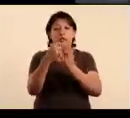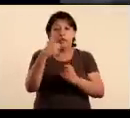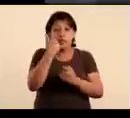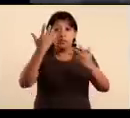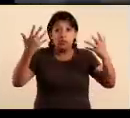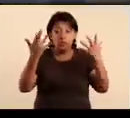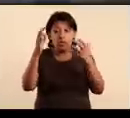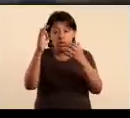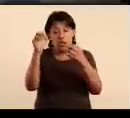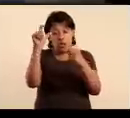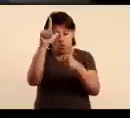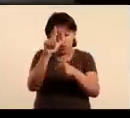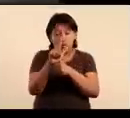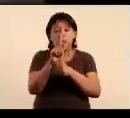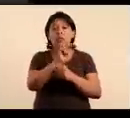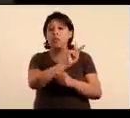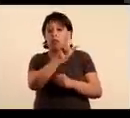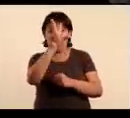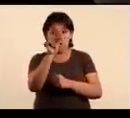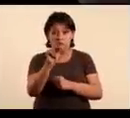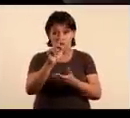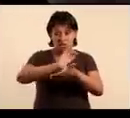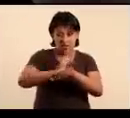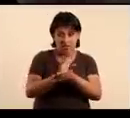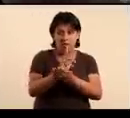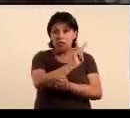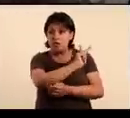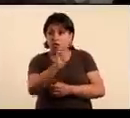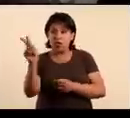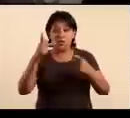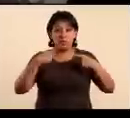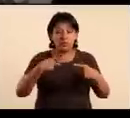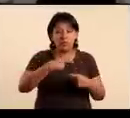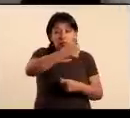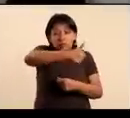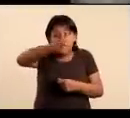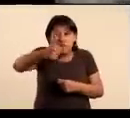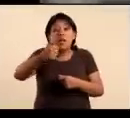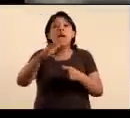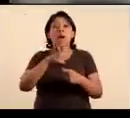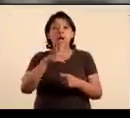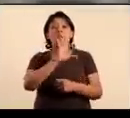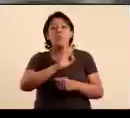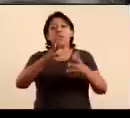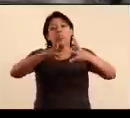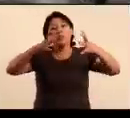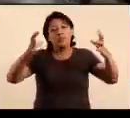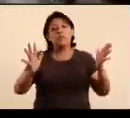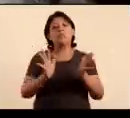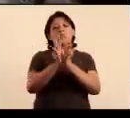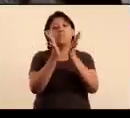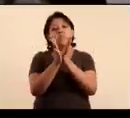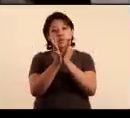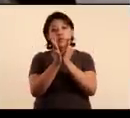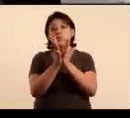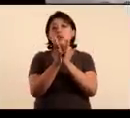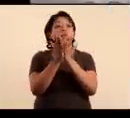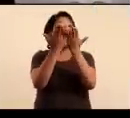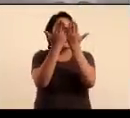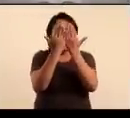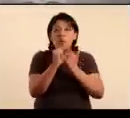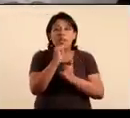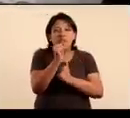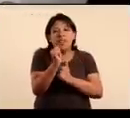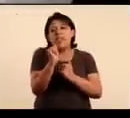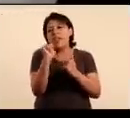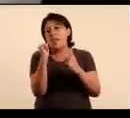de la no discriminación, necesitamos que todas y cada una de las personas tenga posibilidad de desarrollarse y participar sin que existan condiciones o